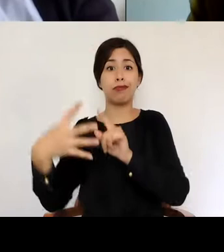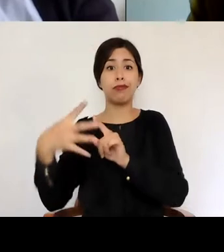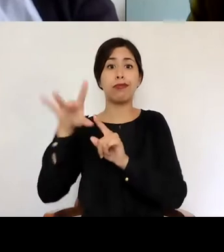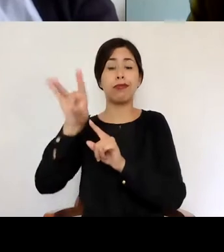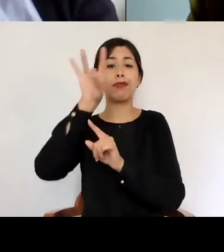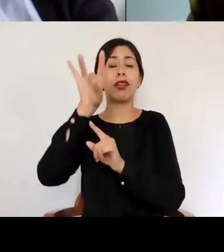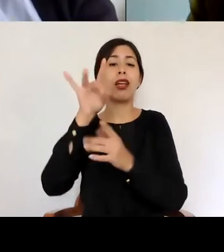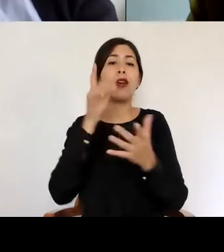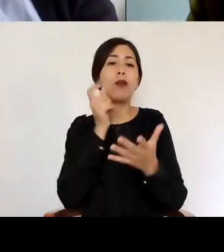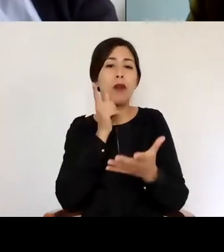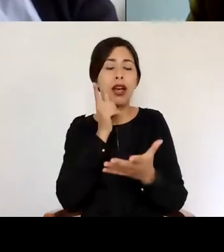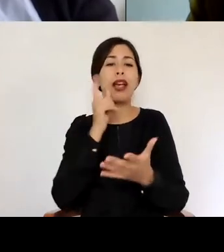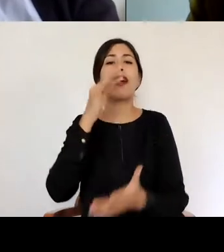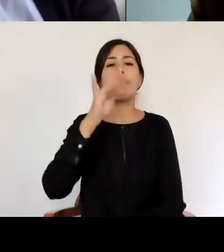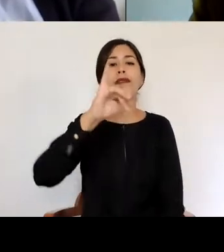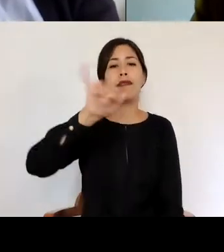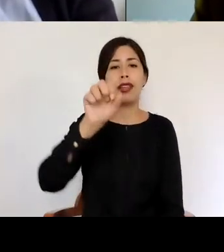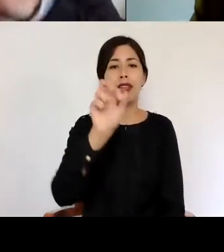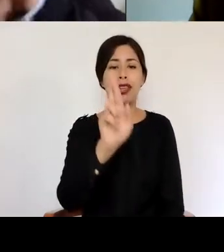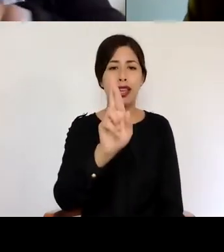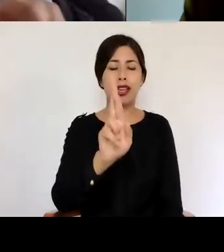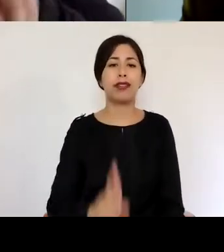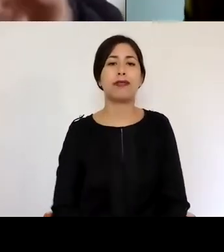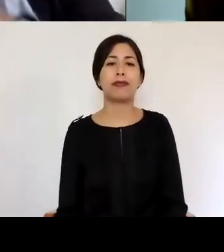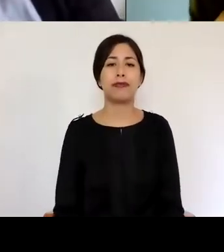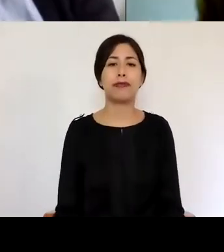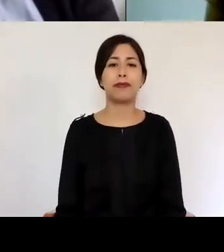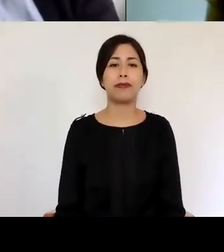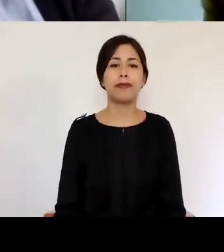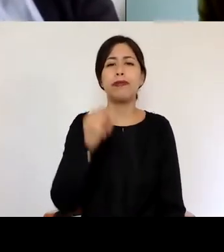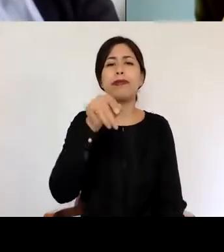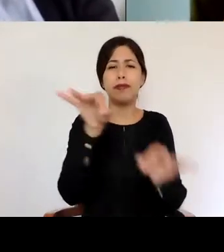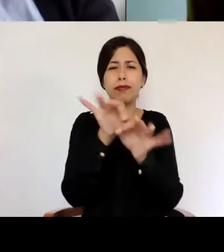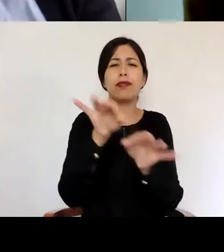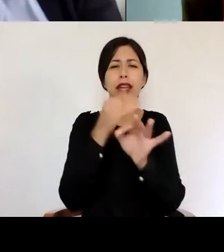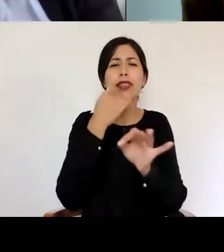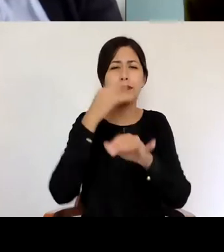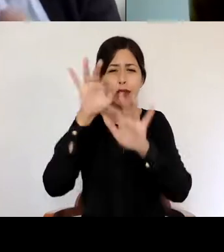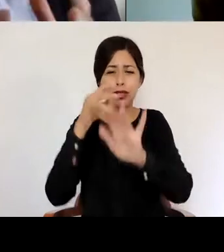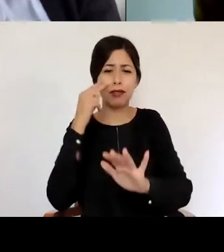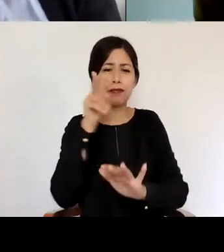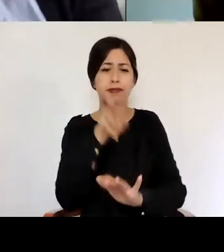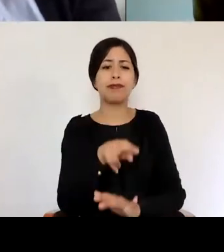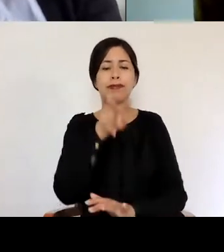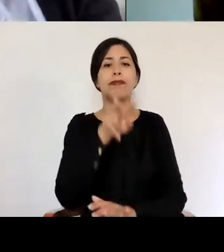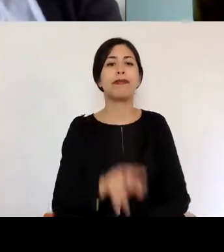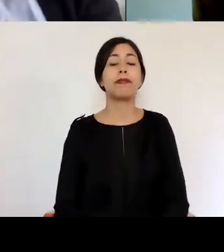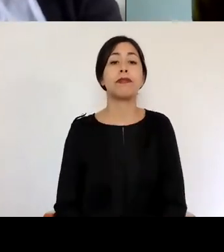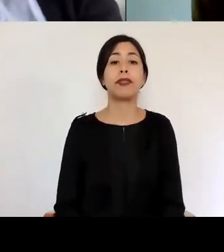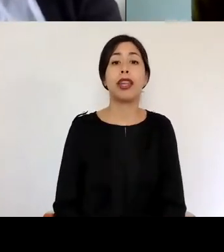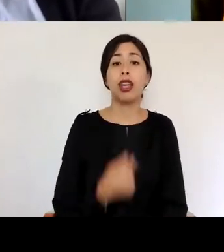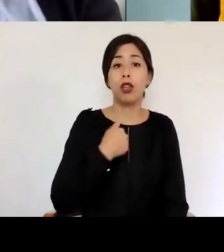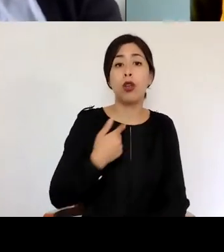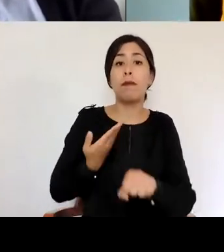seleccionar la opción fijar el video. En todo caso esto se va a explicar en el chat si es que quieren mirarlo. Y les pido, hemos